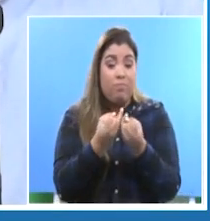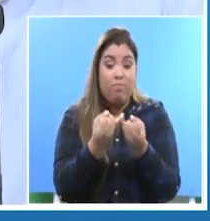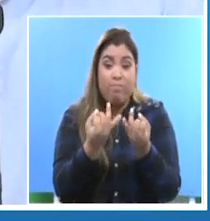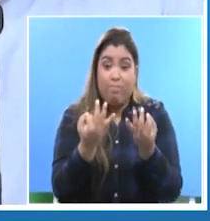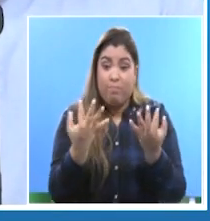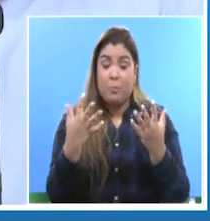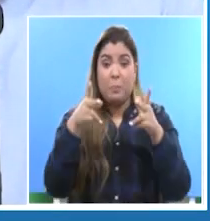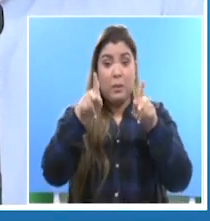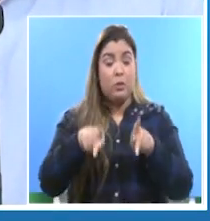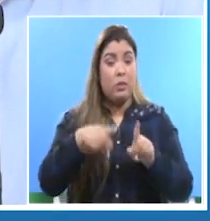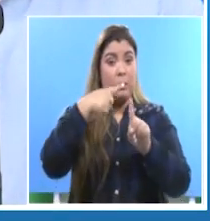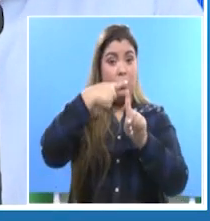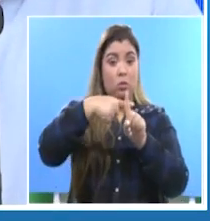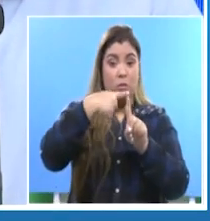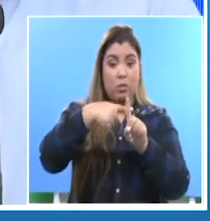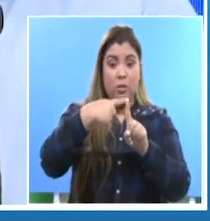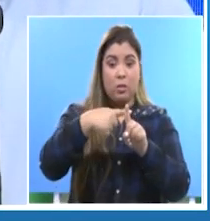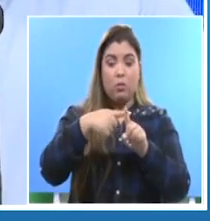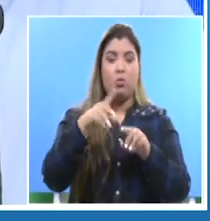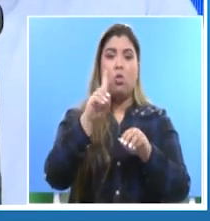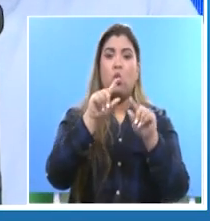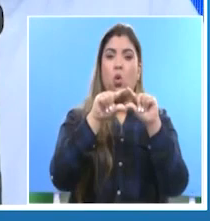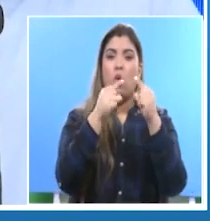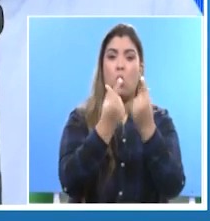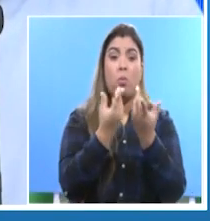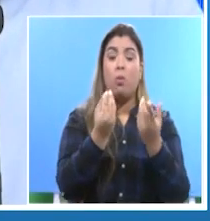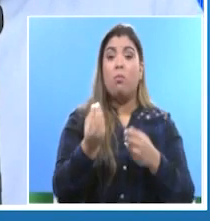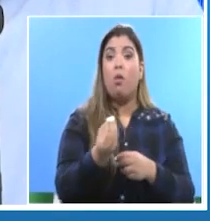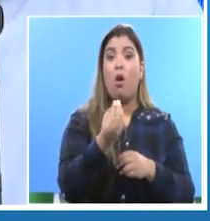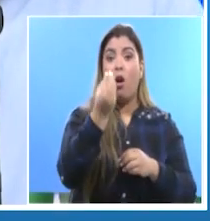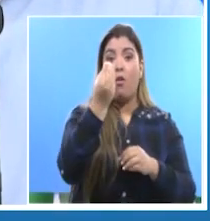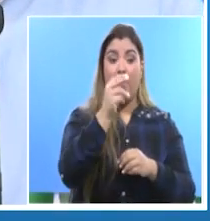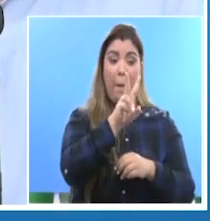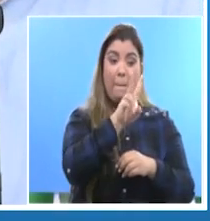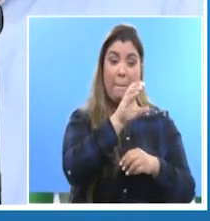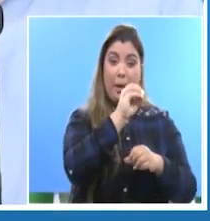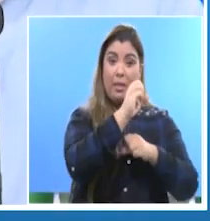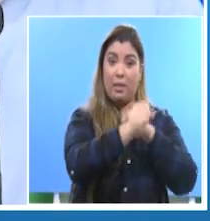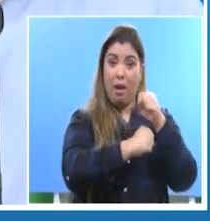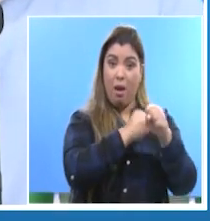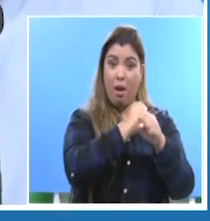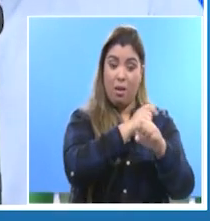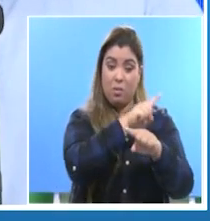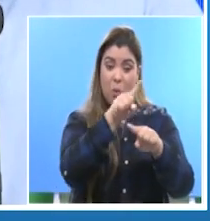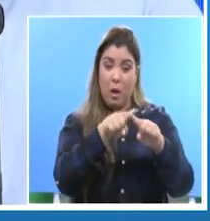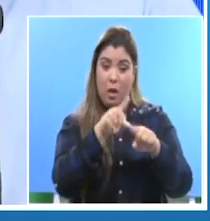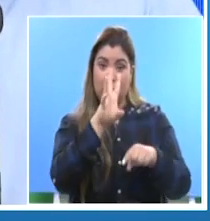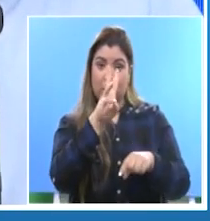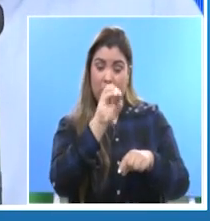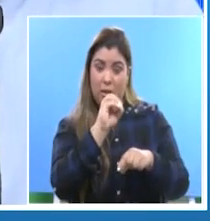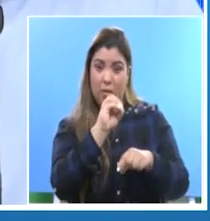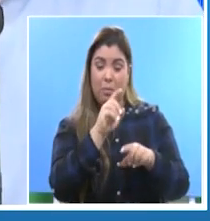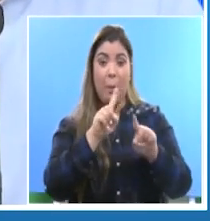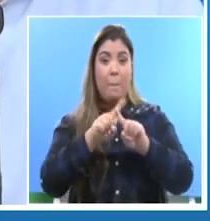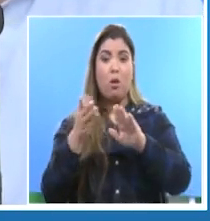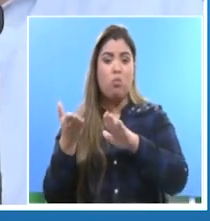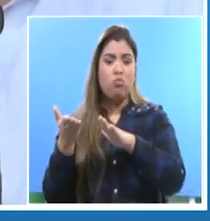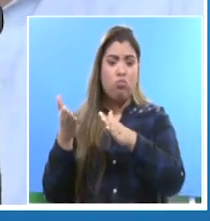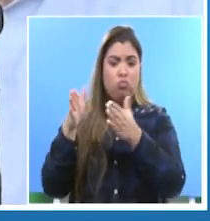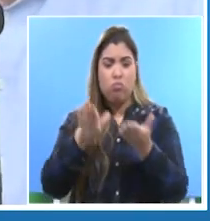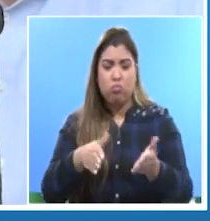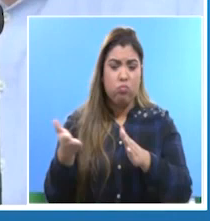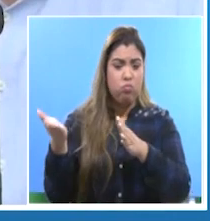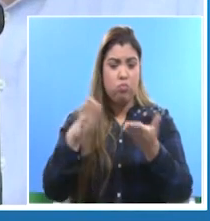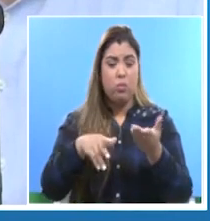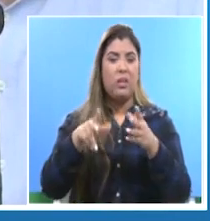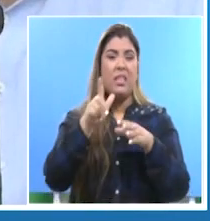confirmados o infectados son en el grupo de 20 a 60 años. Sin embargo, la letalidad es mayor en nuestra población vulnerable,